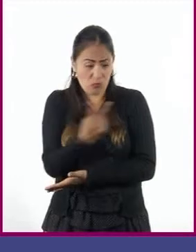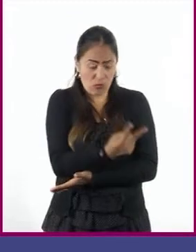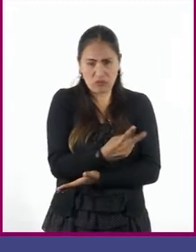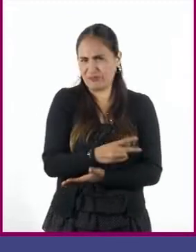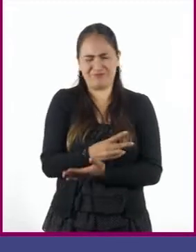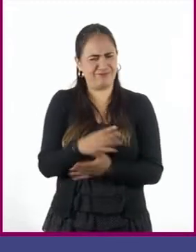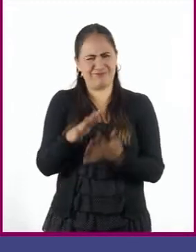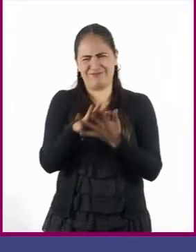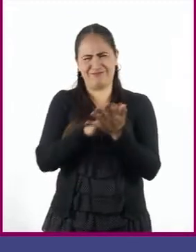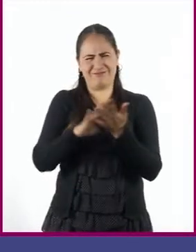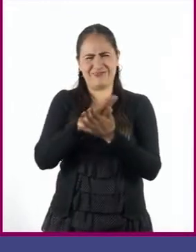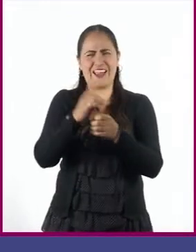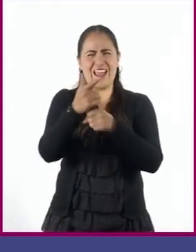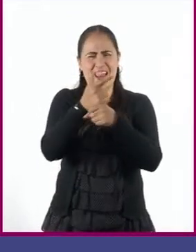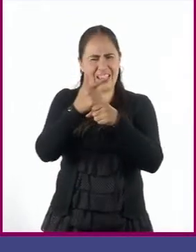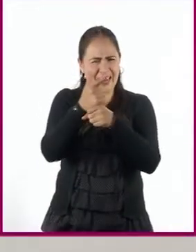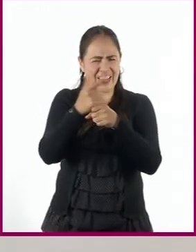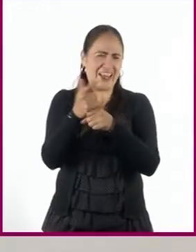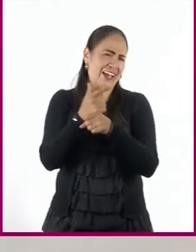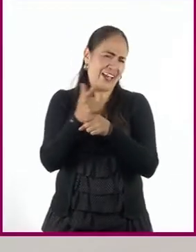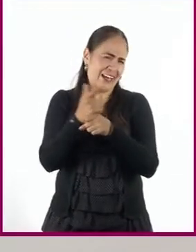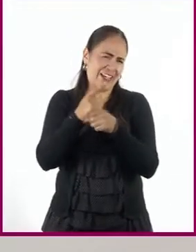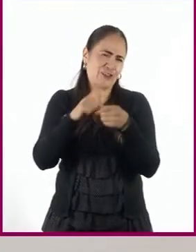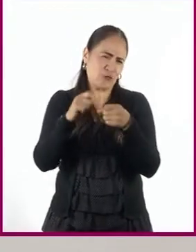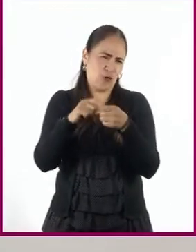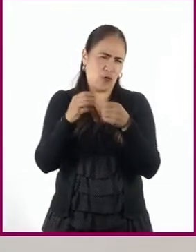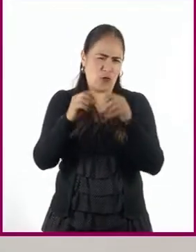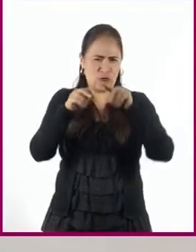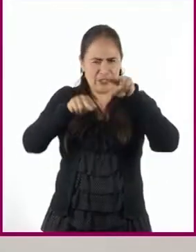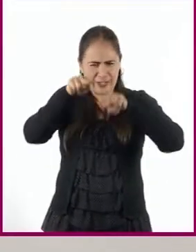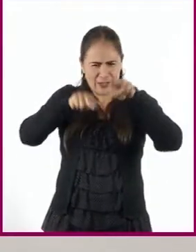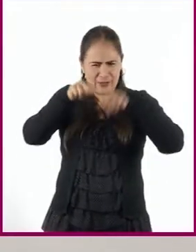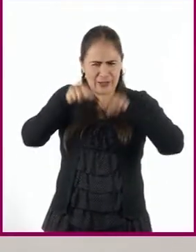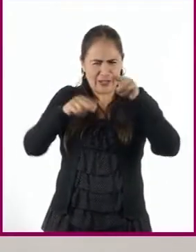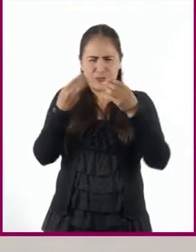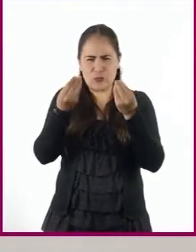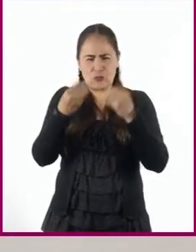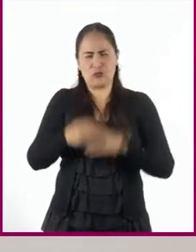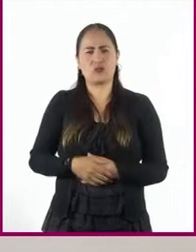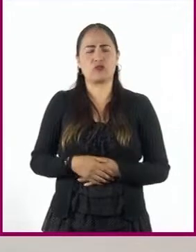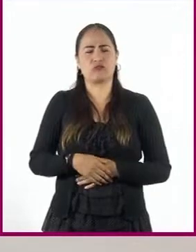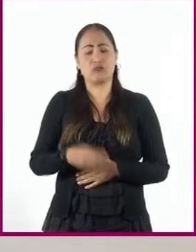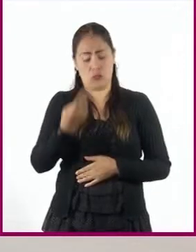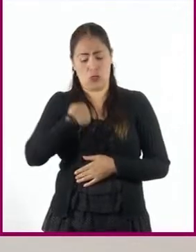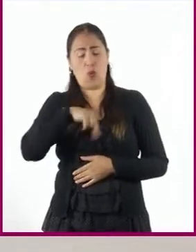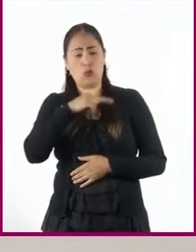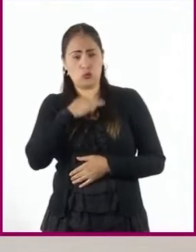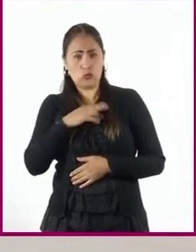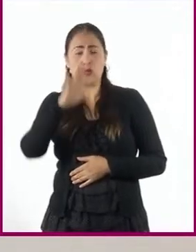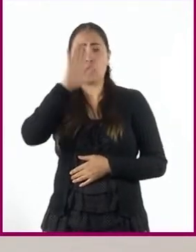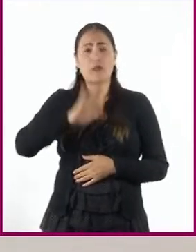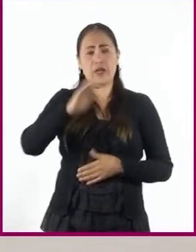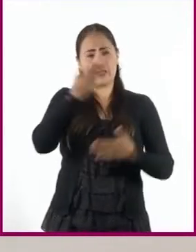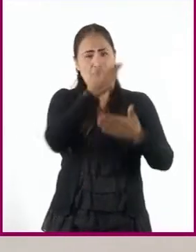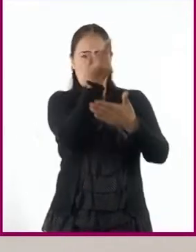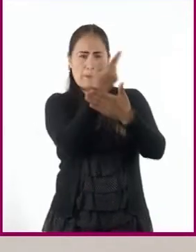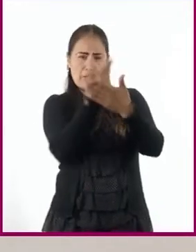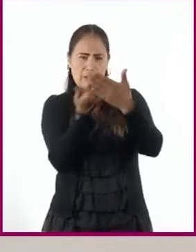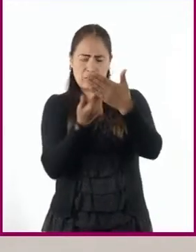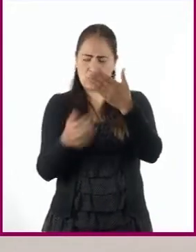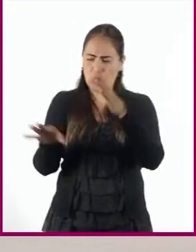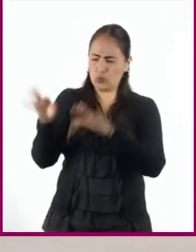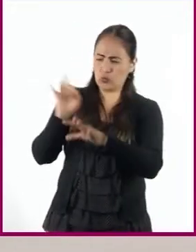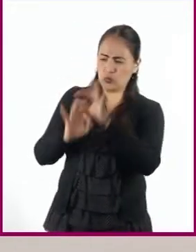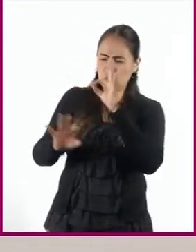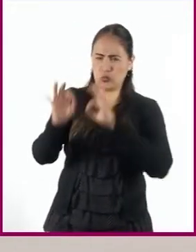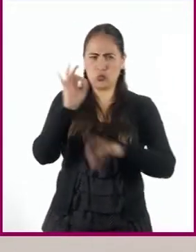muchos grises, por decirlo así. ¿Y uno es como un pintor que tiene que elegir qué combinaciones usar, profesor?